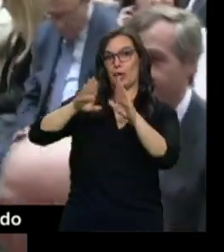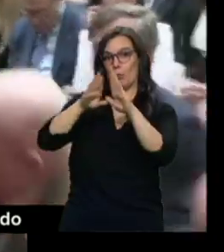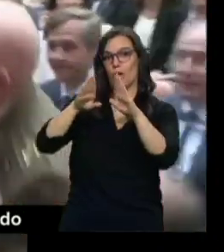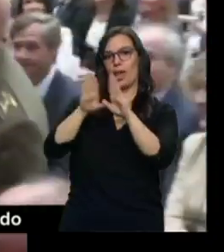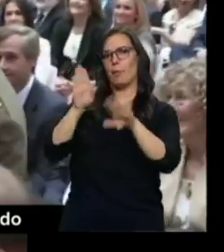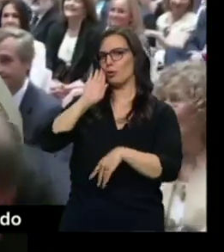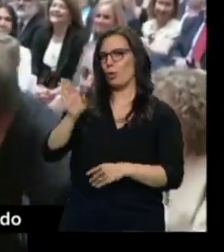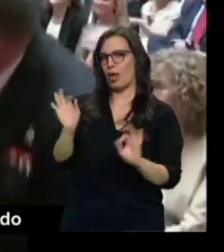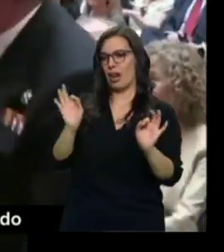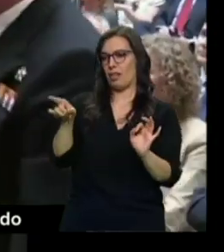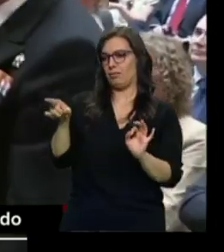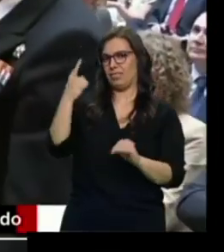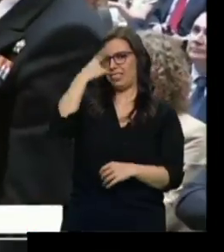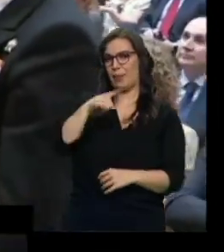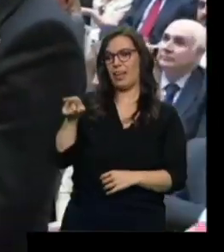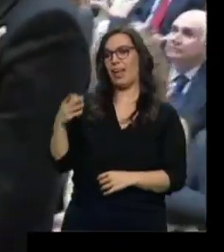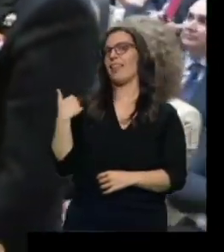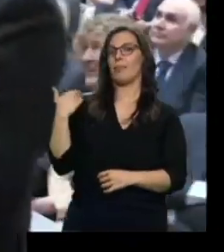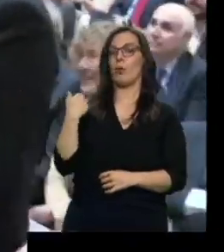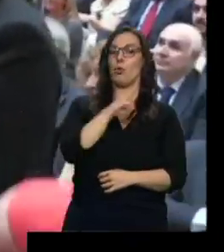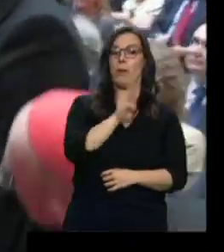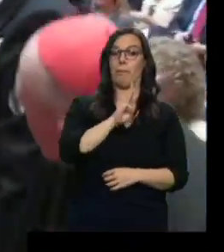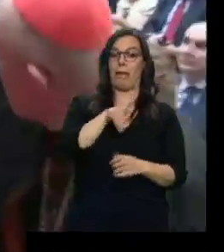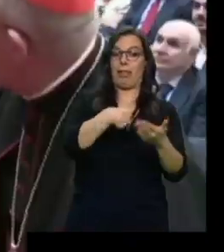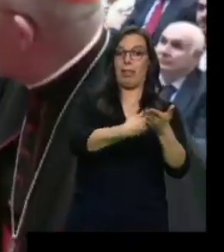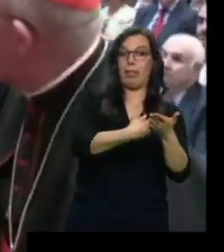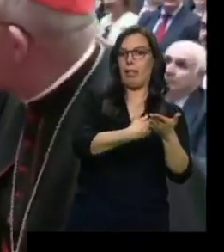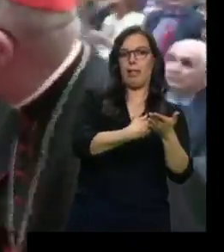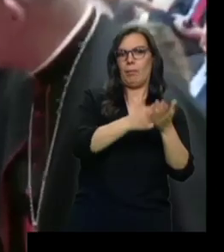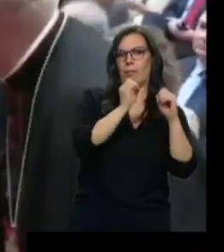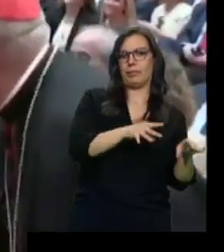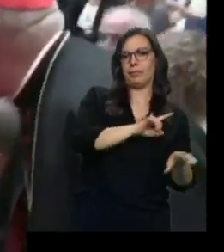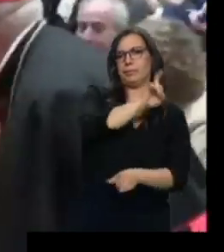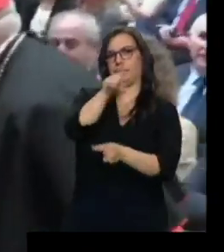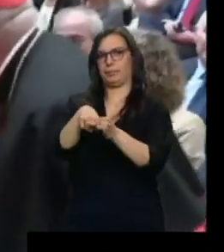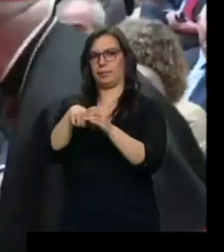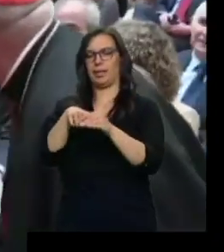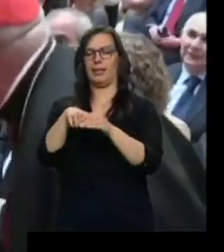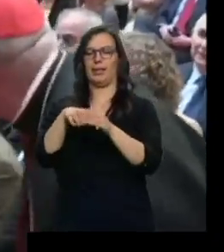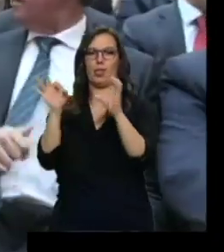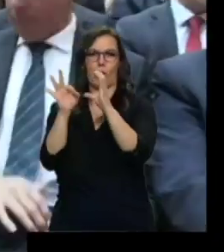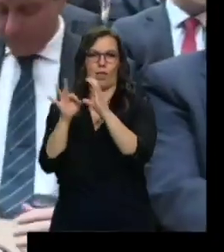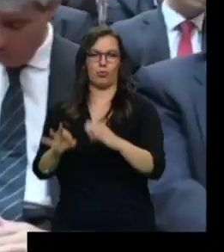quien, como ya saben, hace apenas una semana abandonó las filas del PP y se sumó a las candidaturas de Ciudadanos.